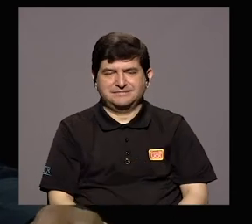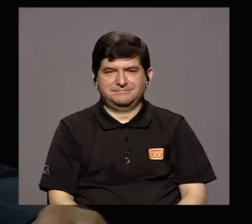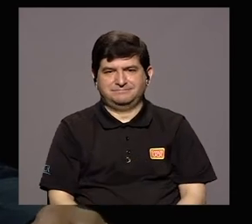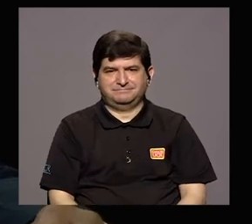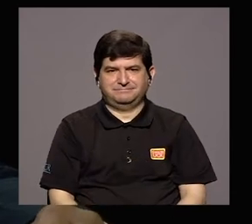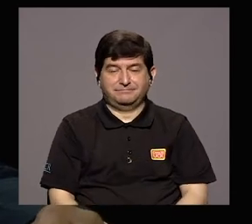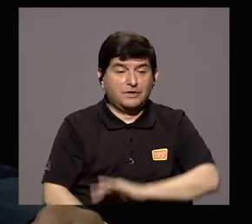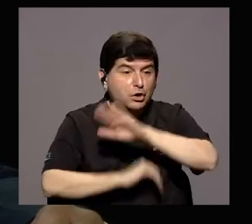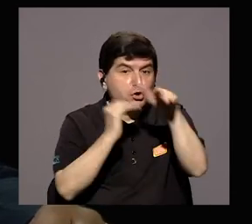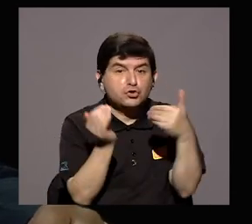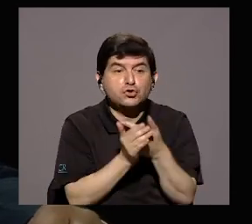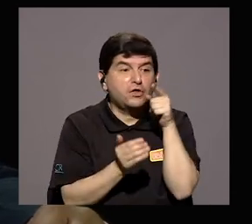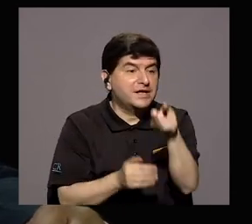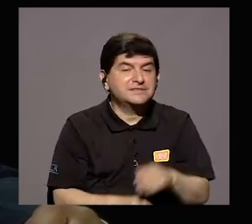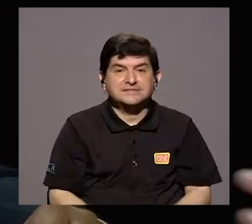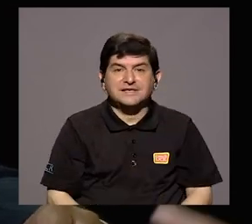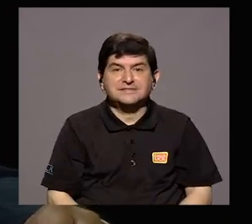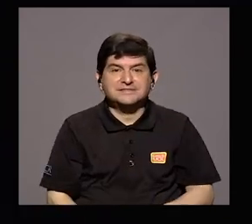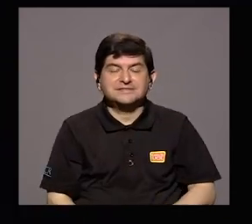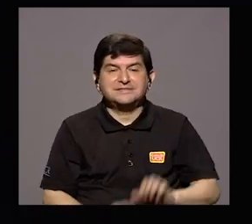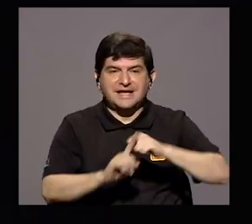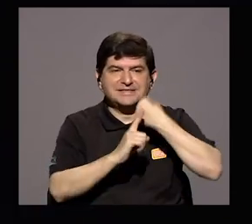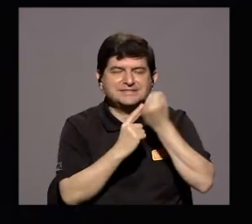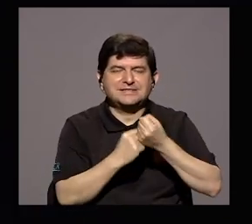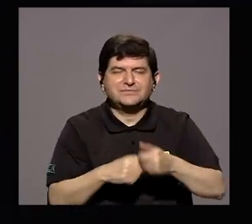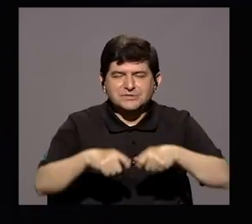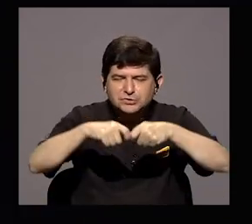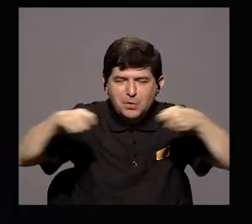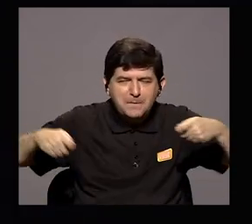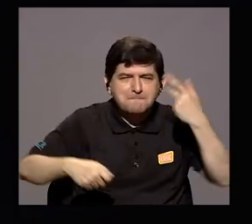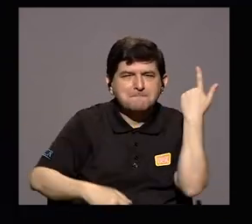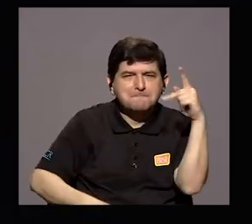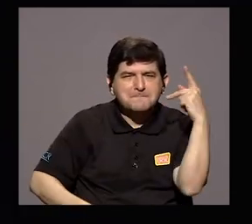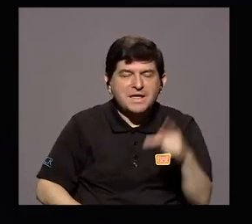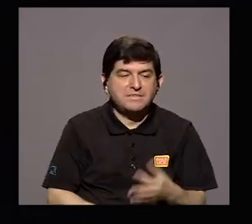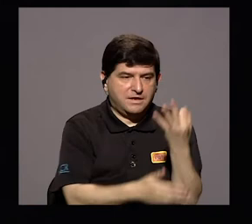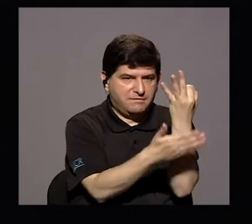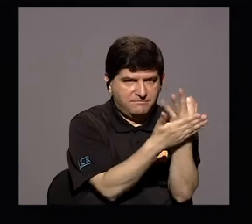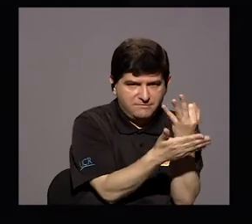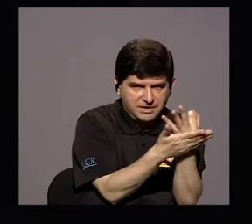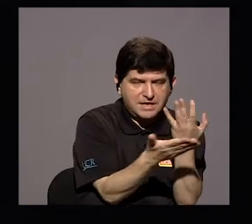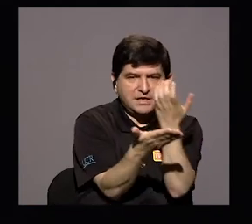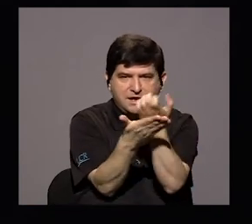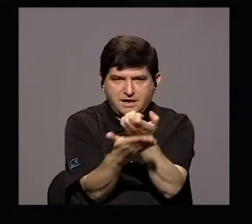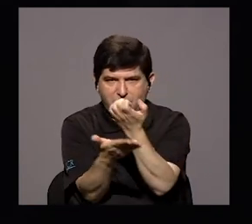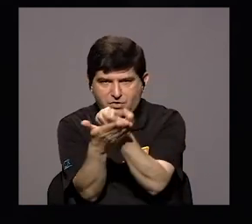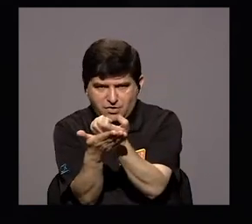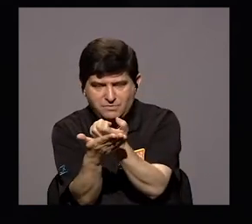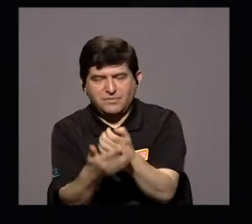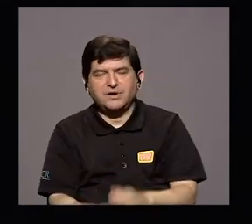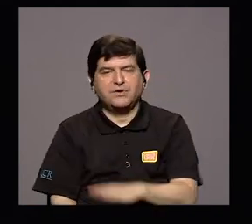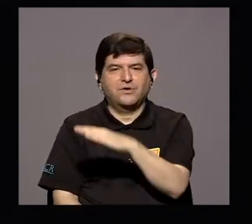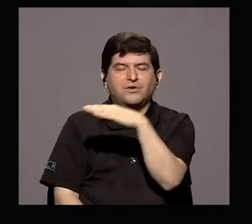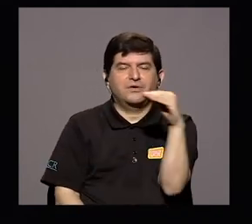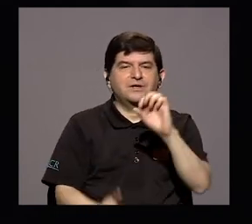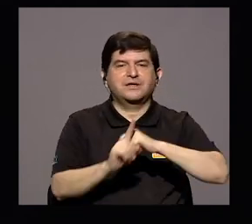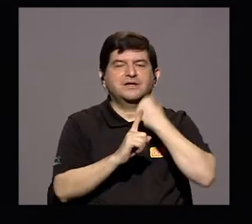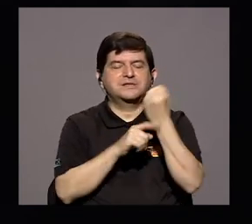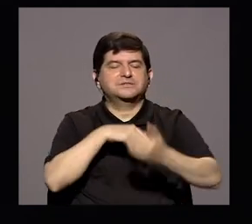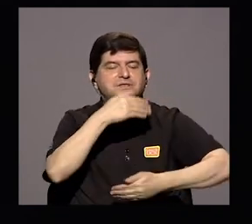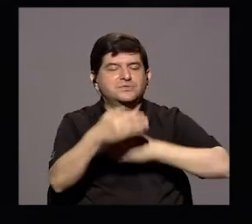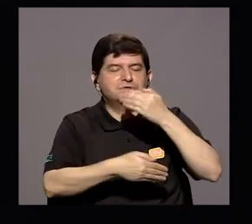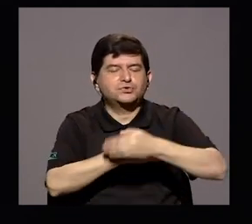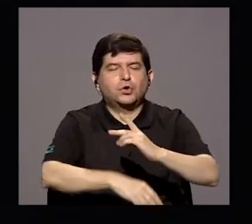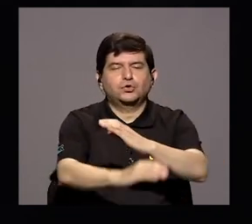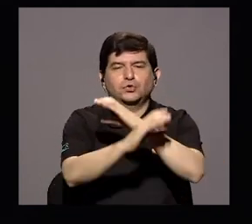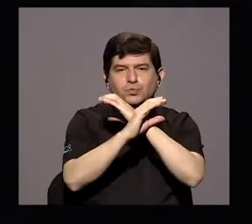Entonces, todas estas mediciones de riesgos parten de todo, digamos, desde lo financiero, desde lo económico, desde el asunto protocolo,